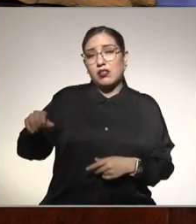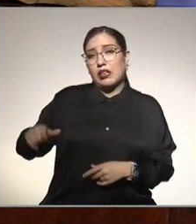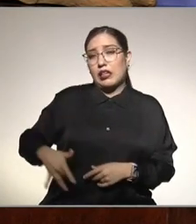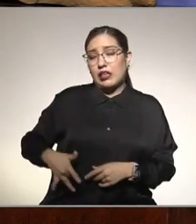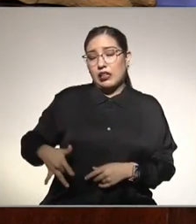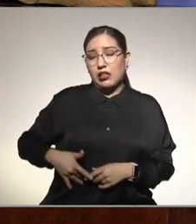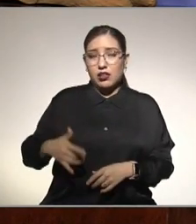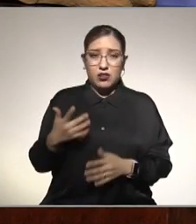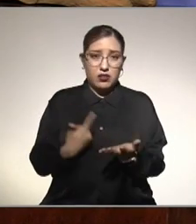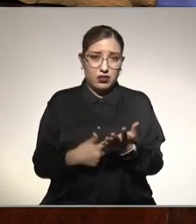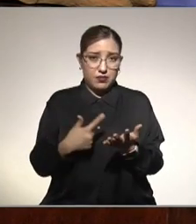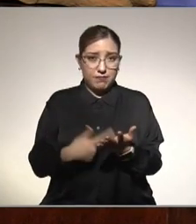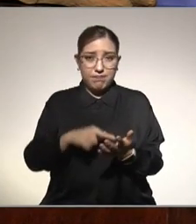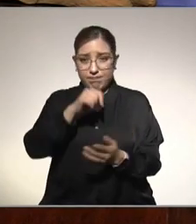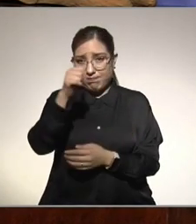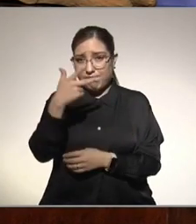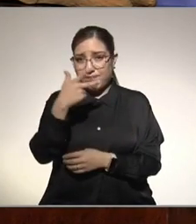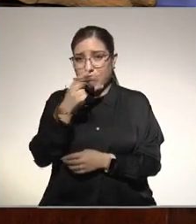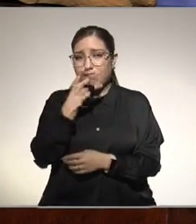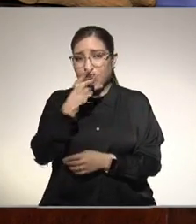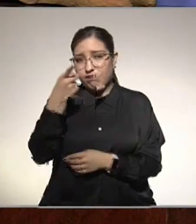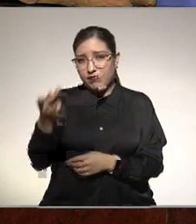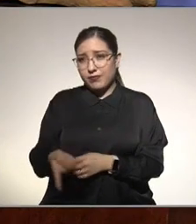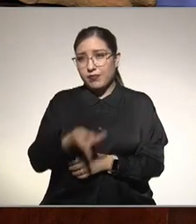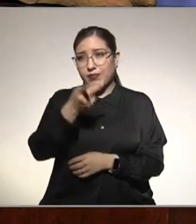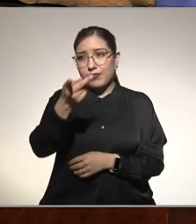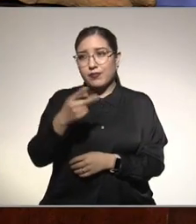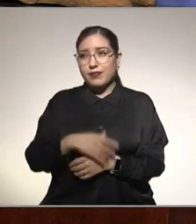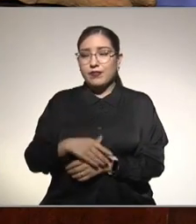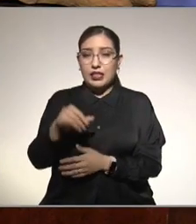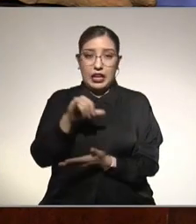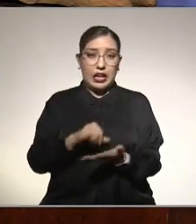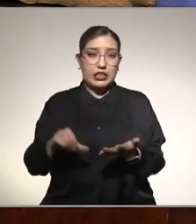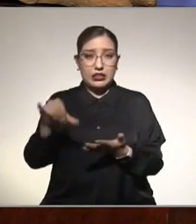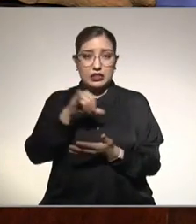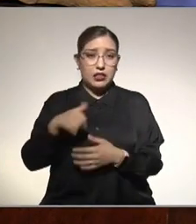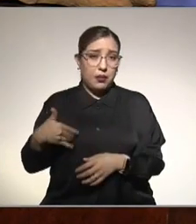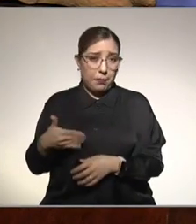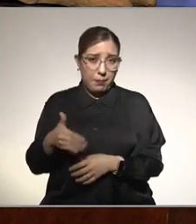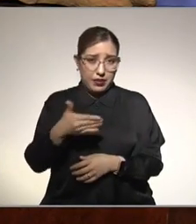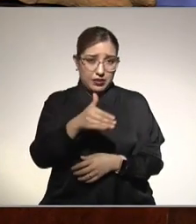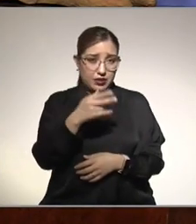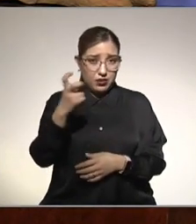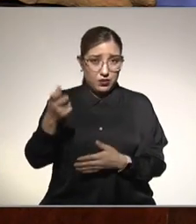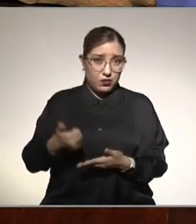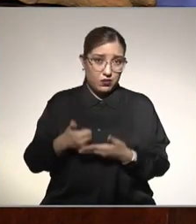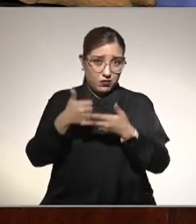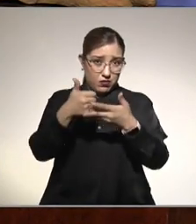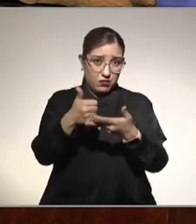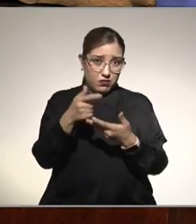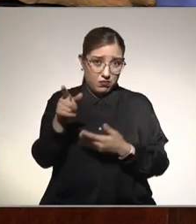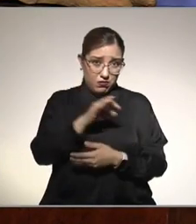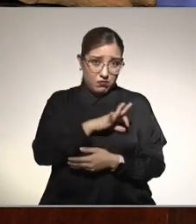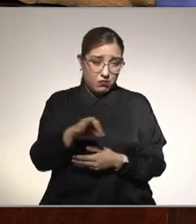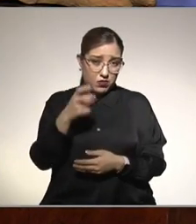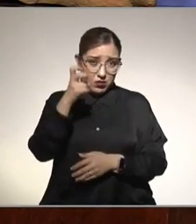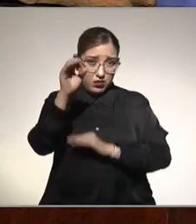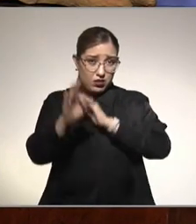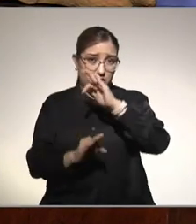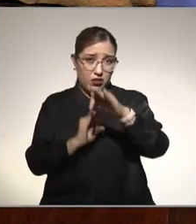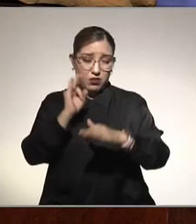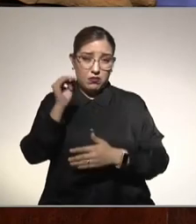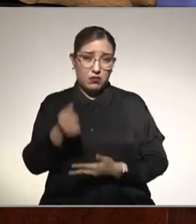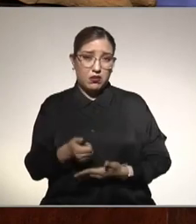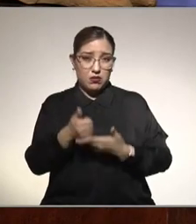jiménez nos llama para decirnos si el aceite de pescado les ayuda pues su doctora le ha dado esto como parte del tratamiento